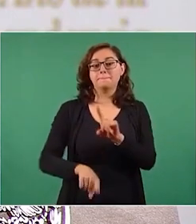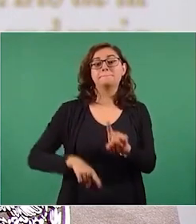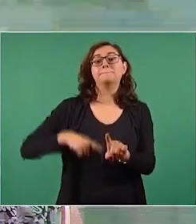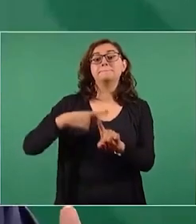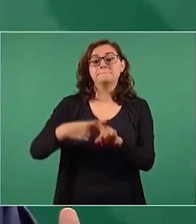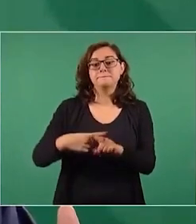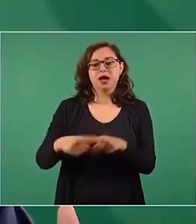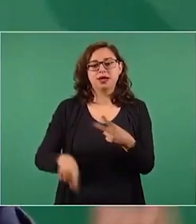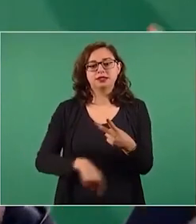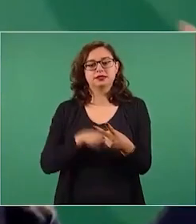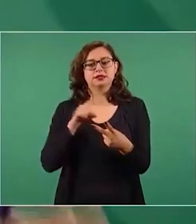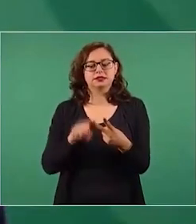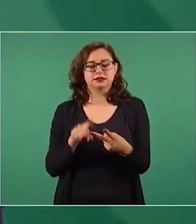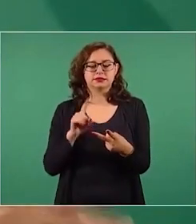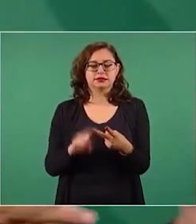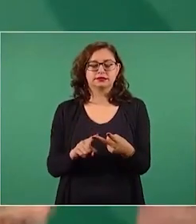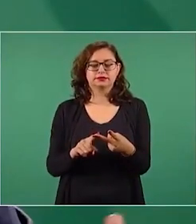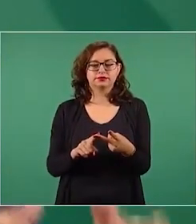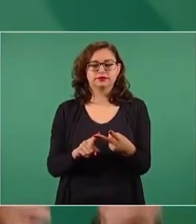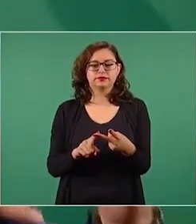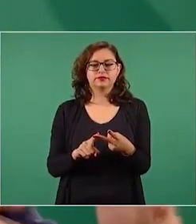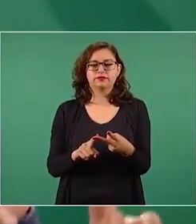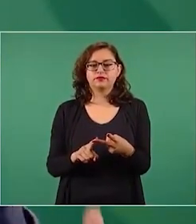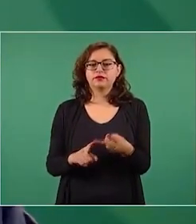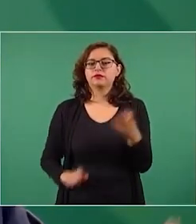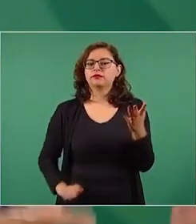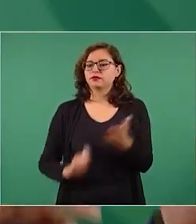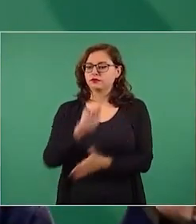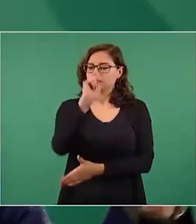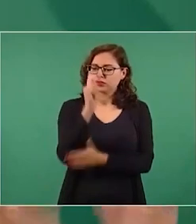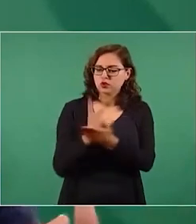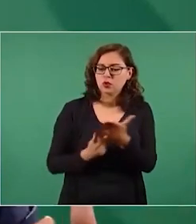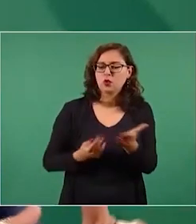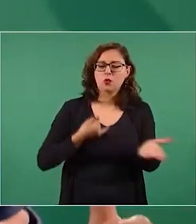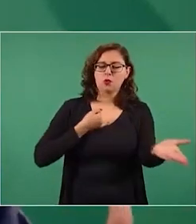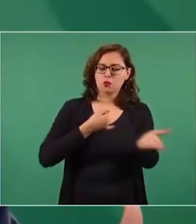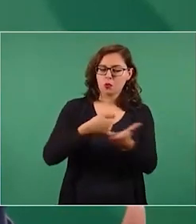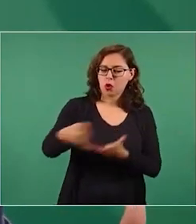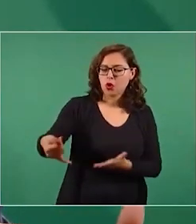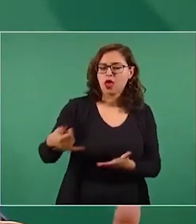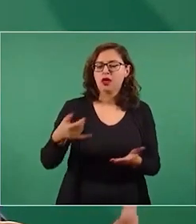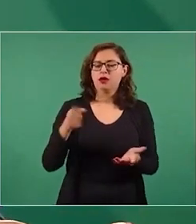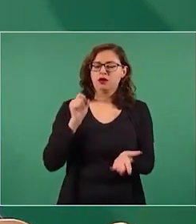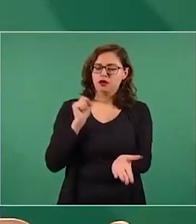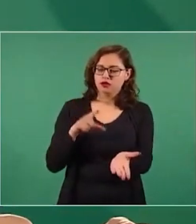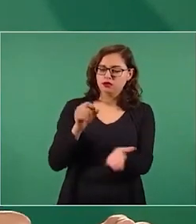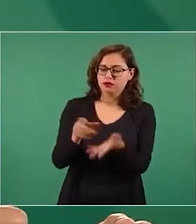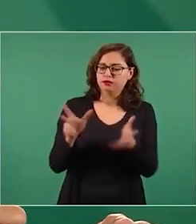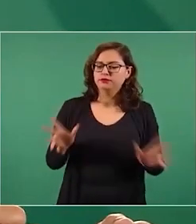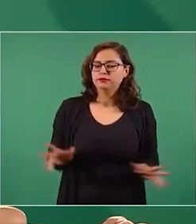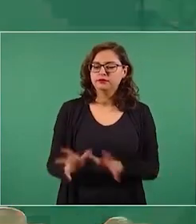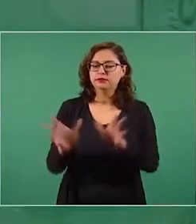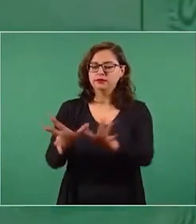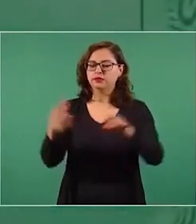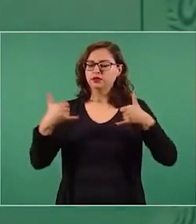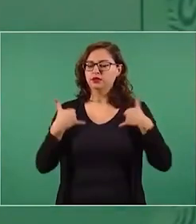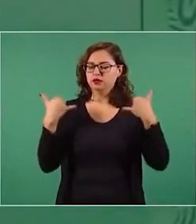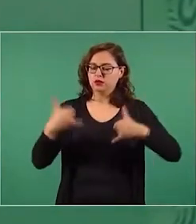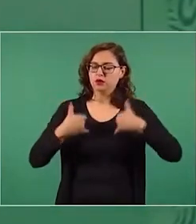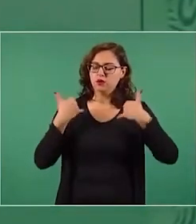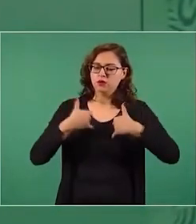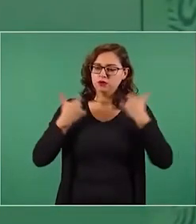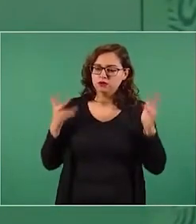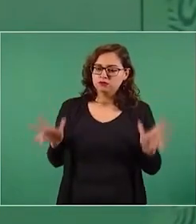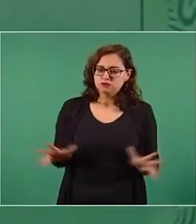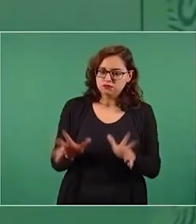que se apliquen programas como el Sembrando Vida, como el de Jóvenes Construyendo el Futuro, lo que